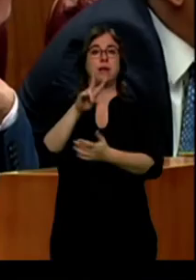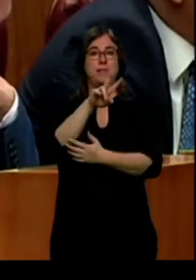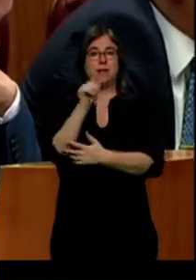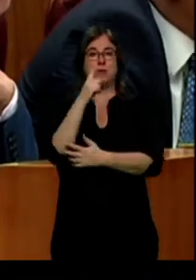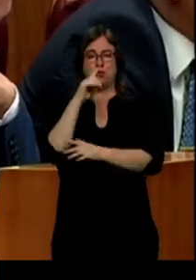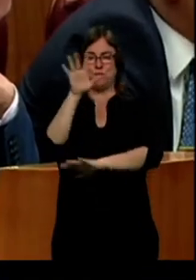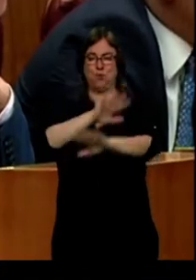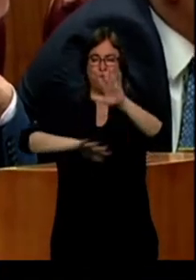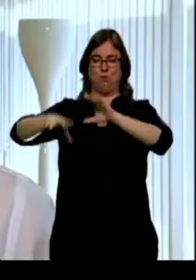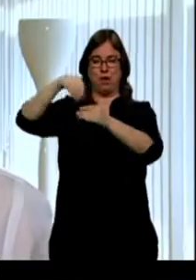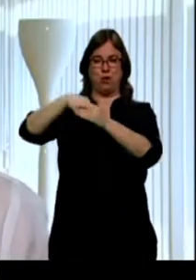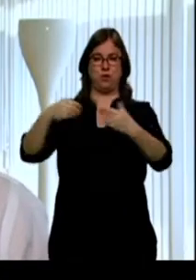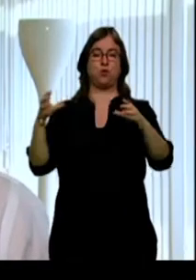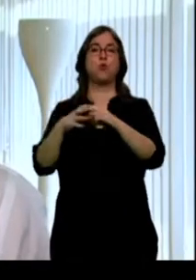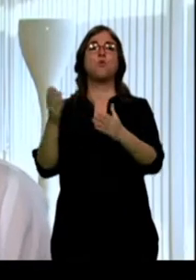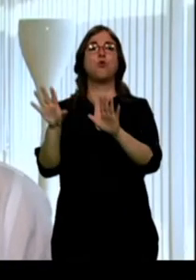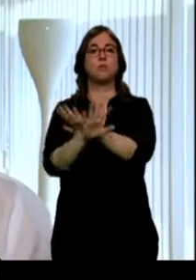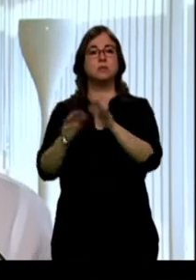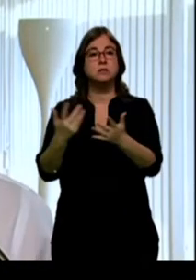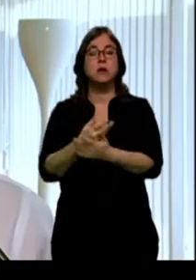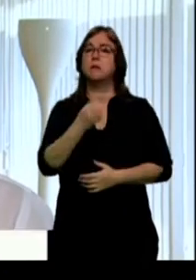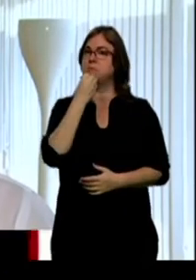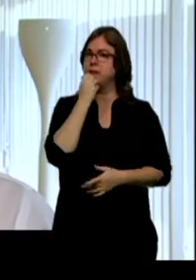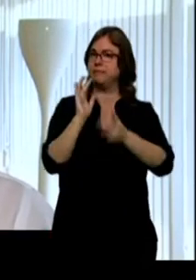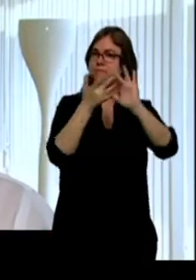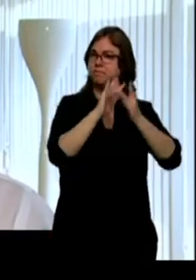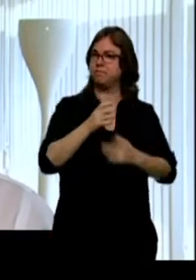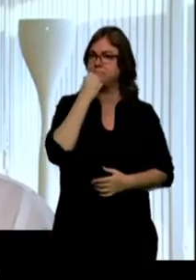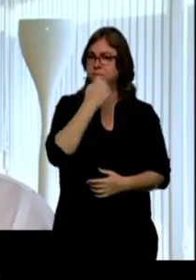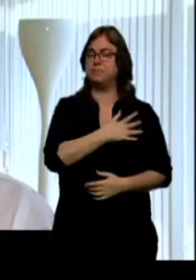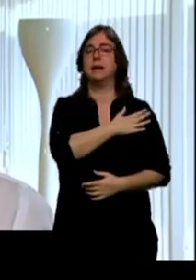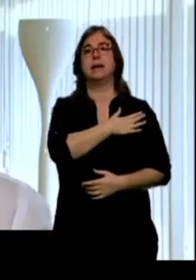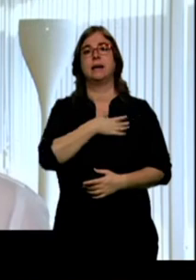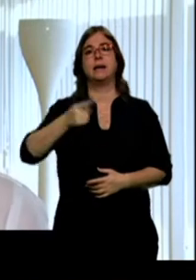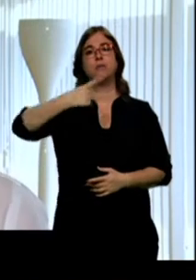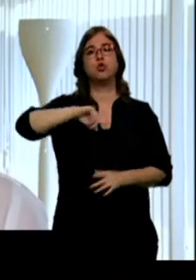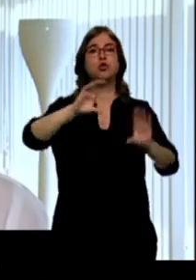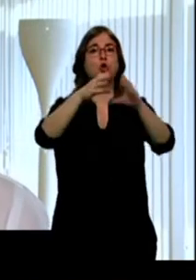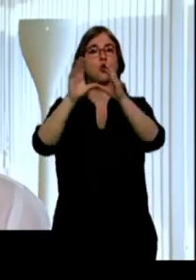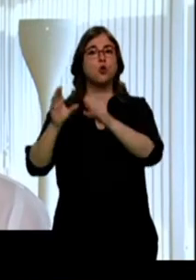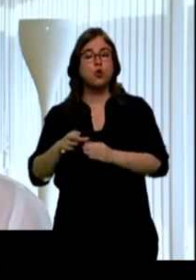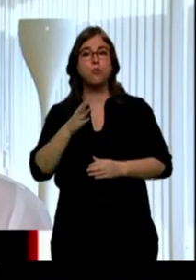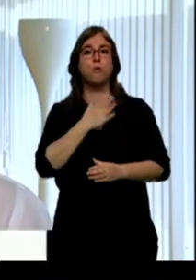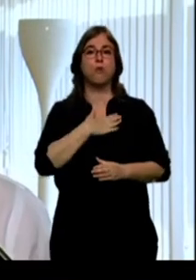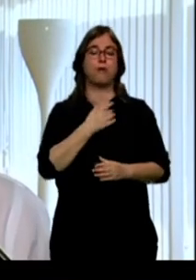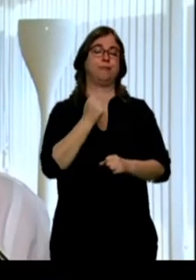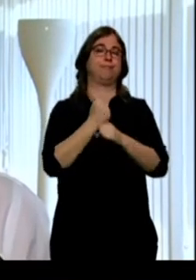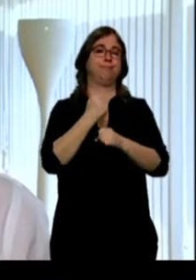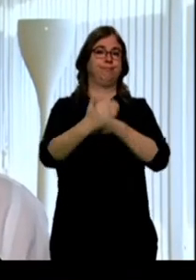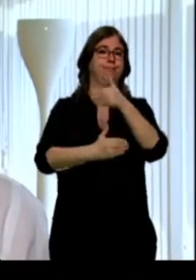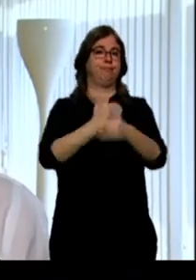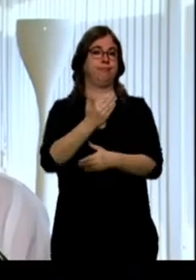composición. Hay buena sintonía, creo que hay predisposición para que todos los grupos políticos podamos desempeñar nuestra acción